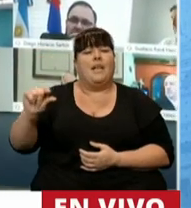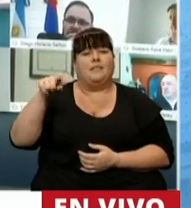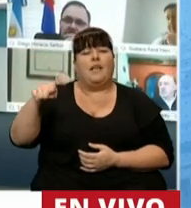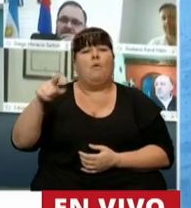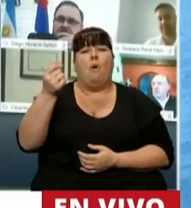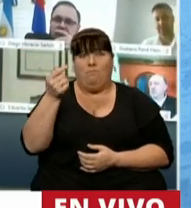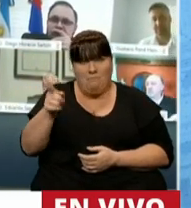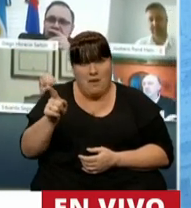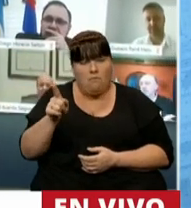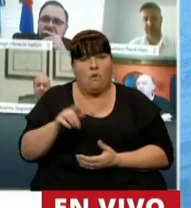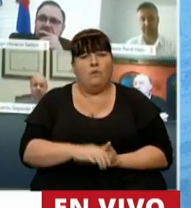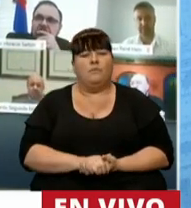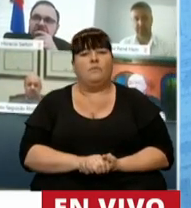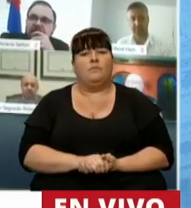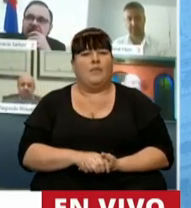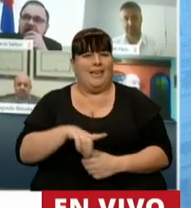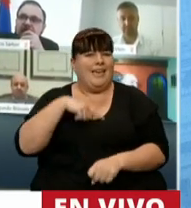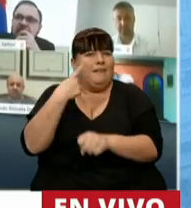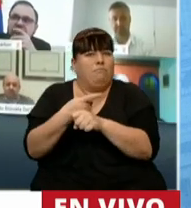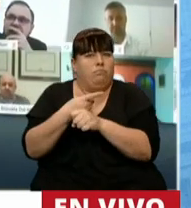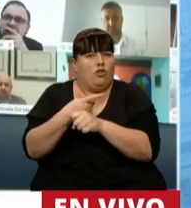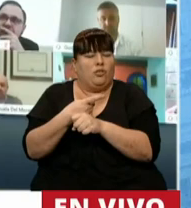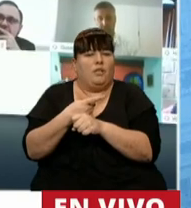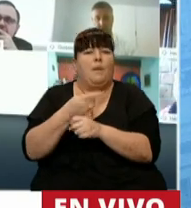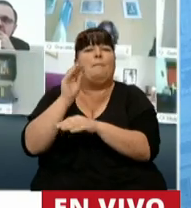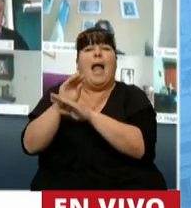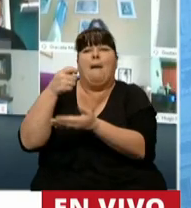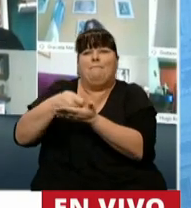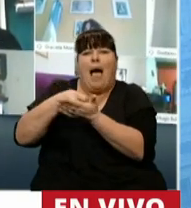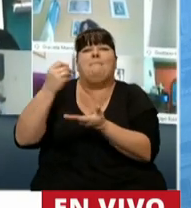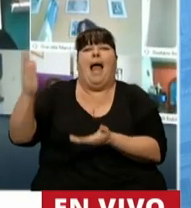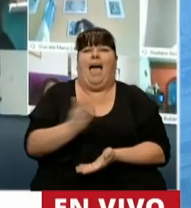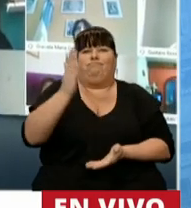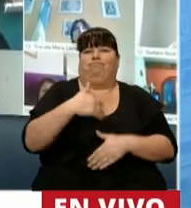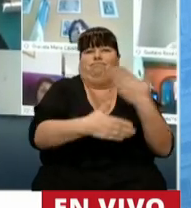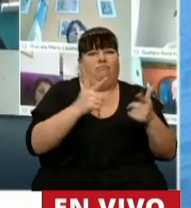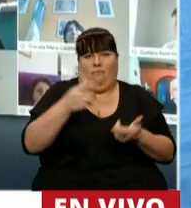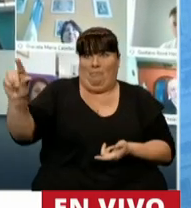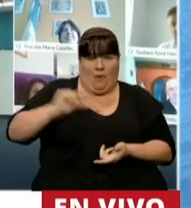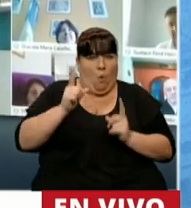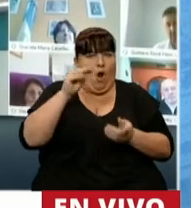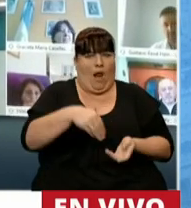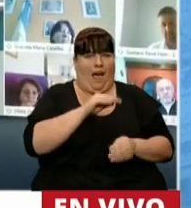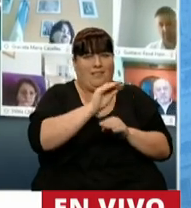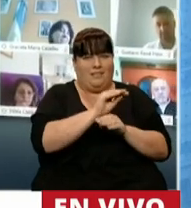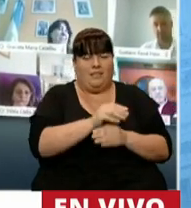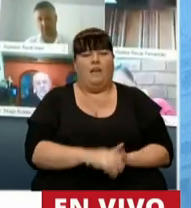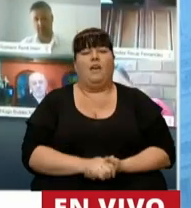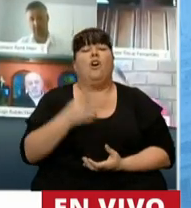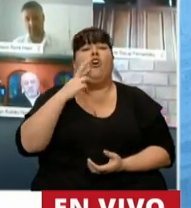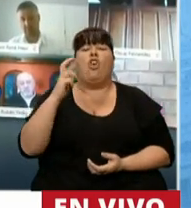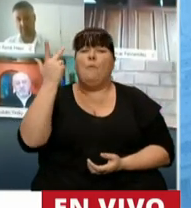por estos valores absolutamente imposibles para financiarse para producir. En 2018